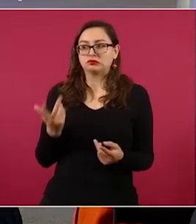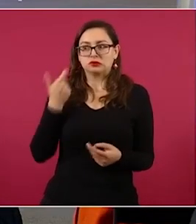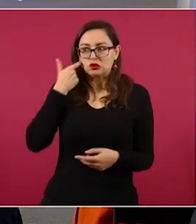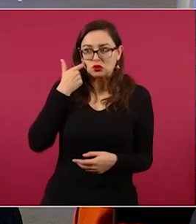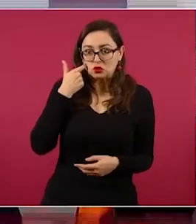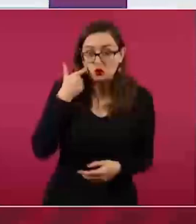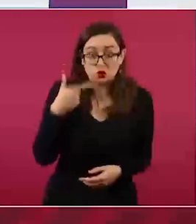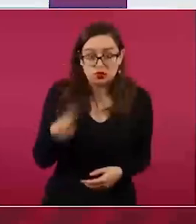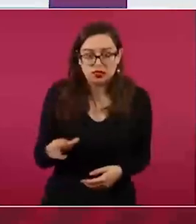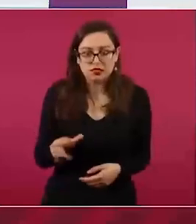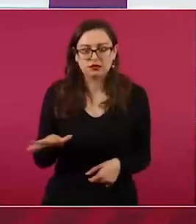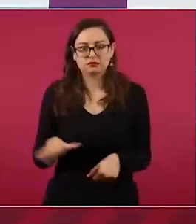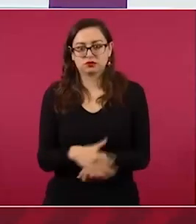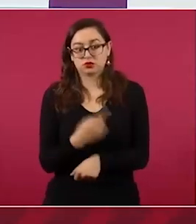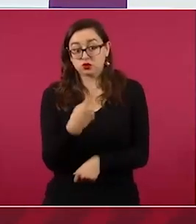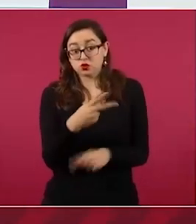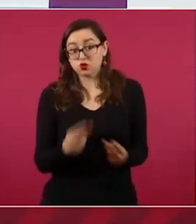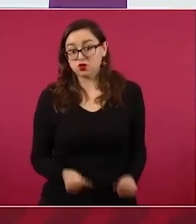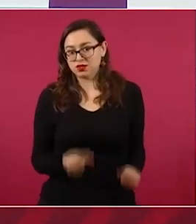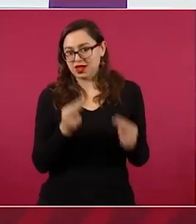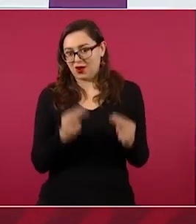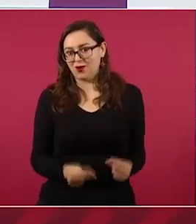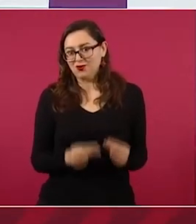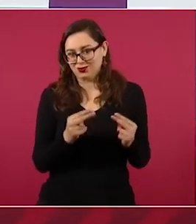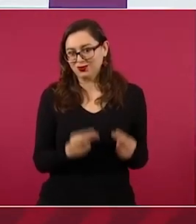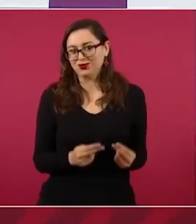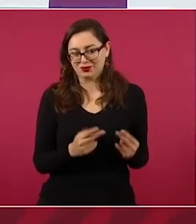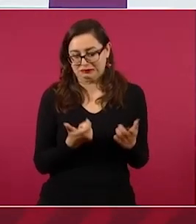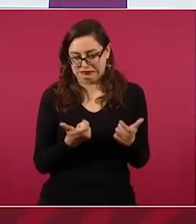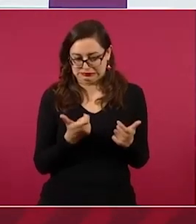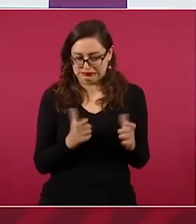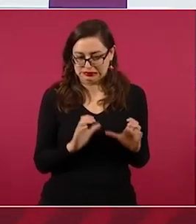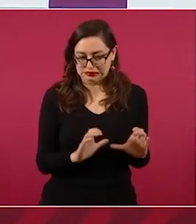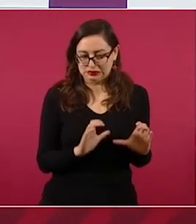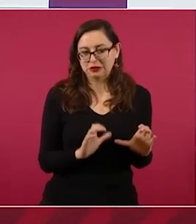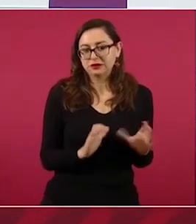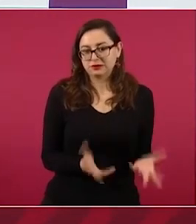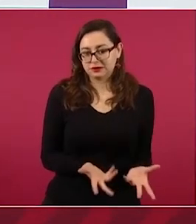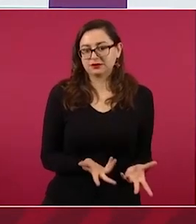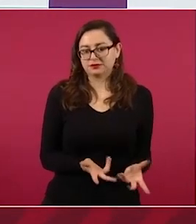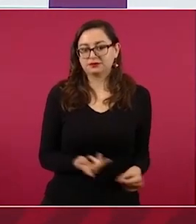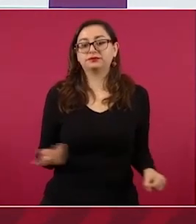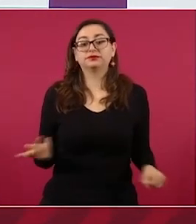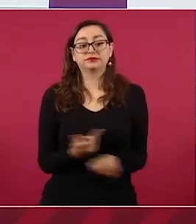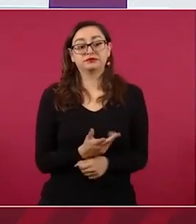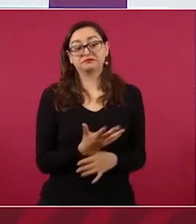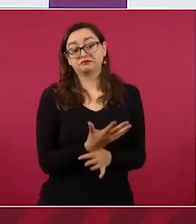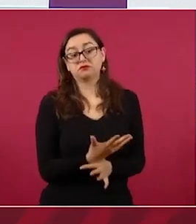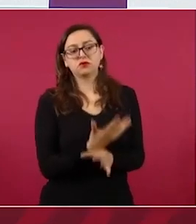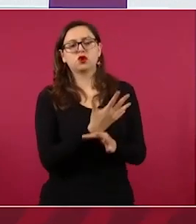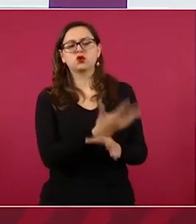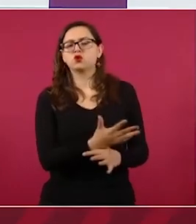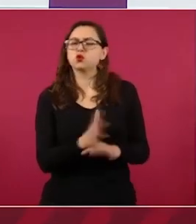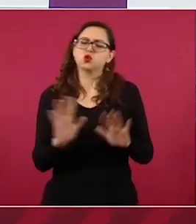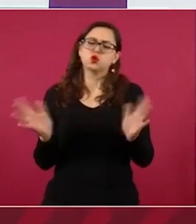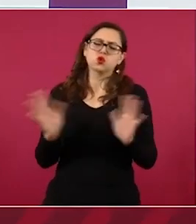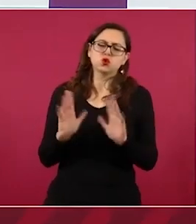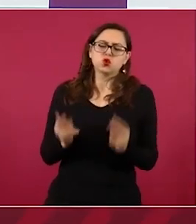lo cierto es que se protege a ciertos productores,